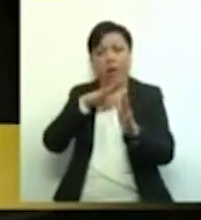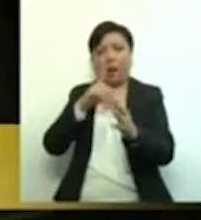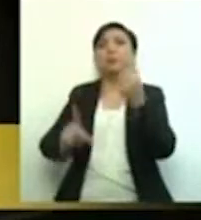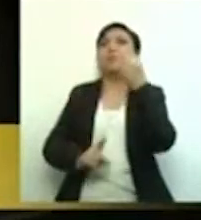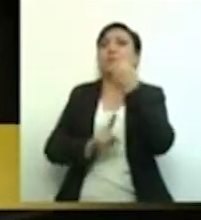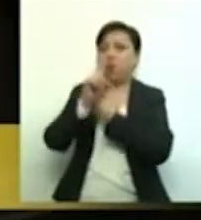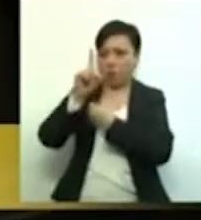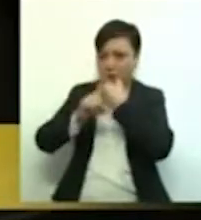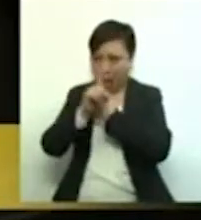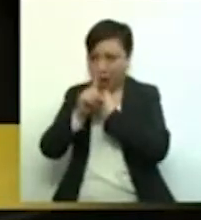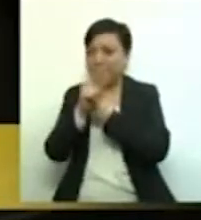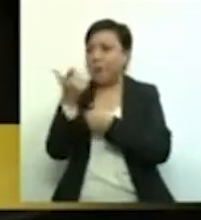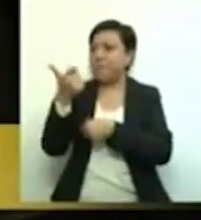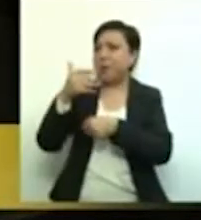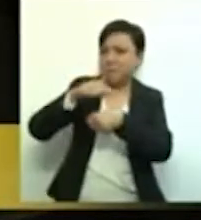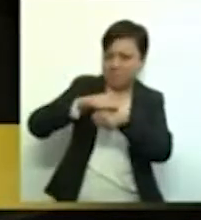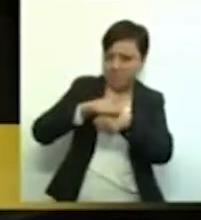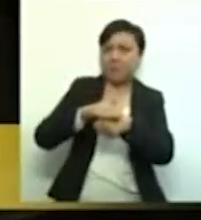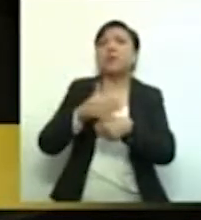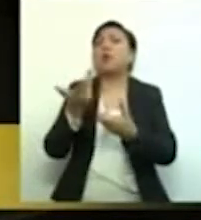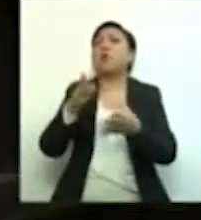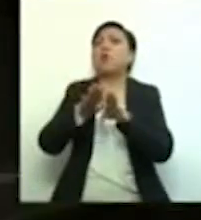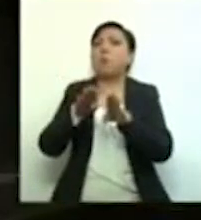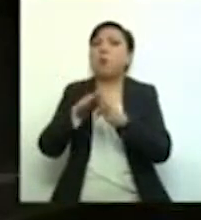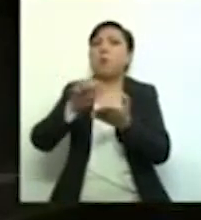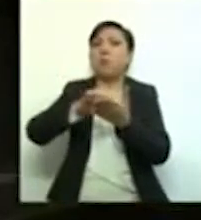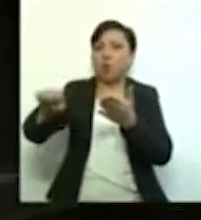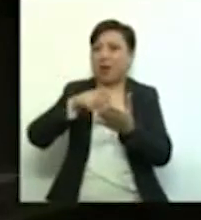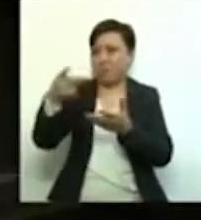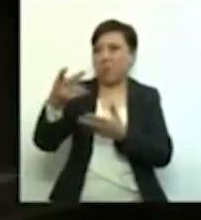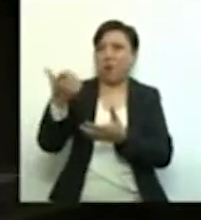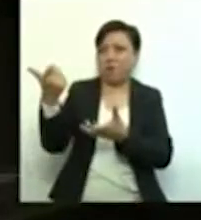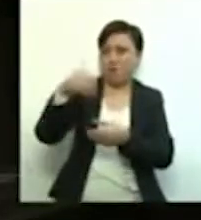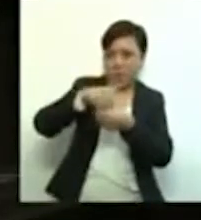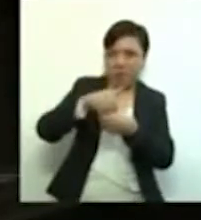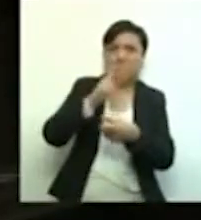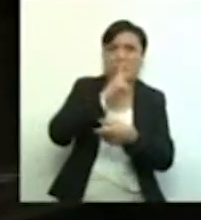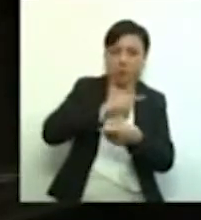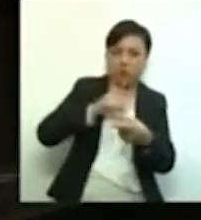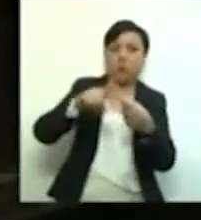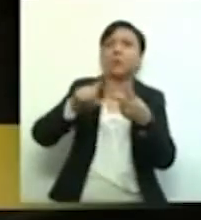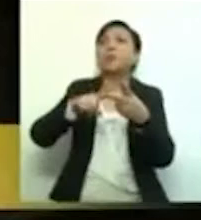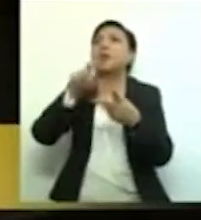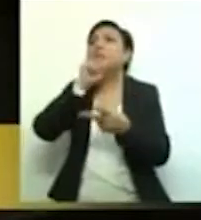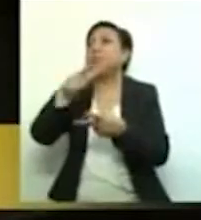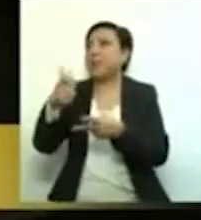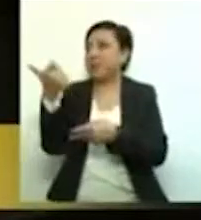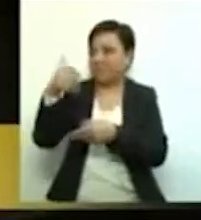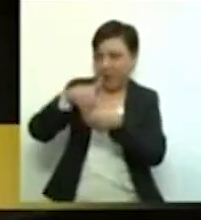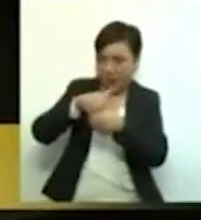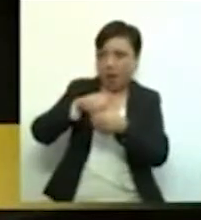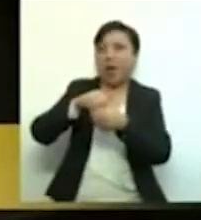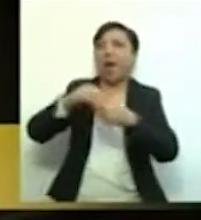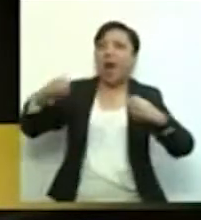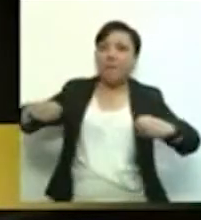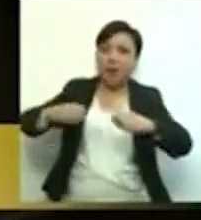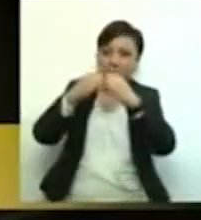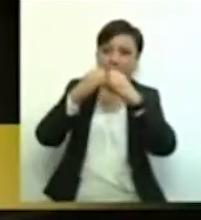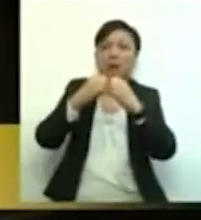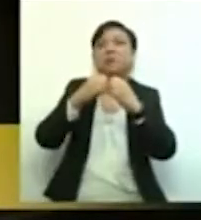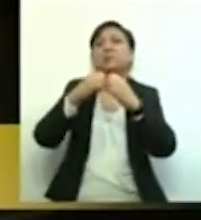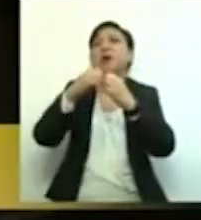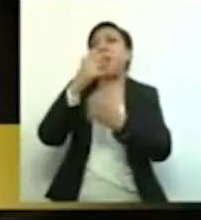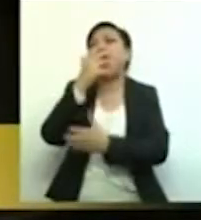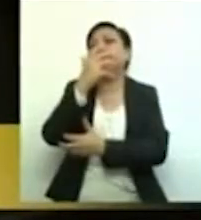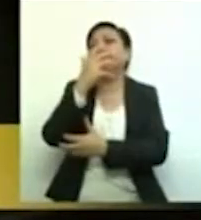en la gestión de recursos, por ejemplo, del fideicomiso mexicano del petróleo o en el propio Fondo de Desastres Naturales. Hoy